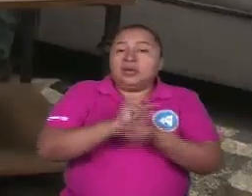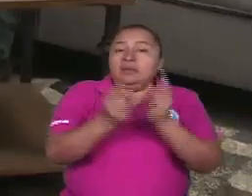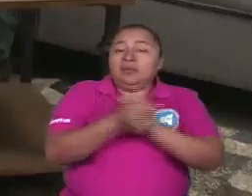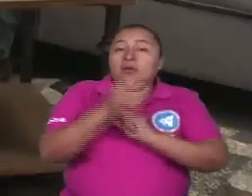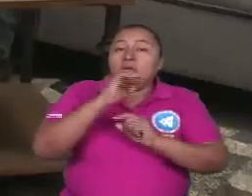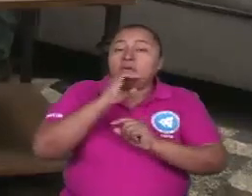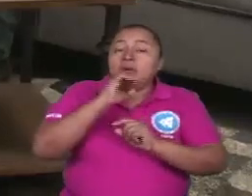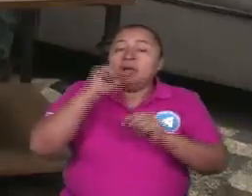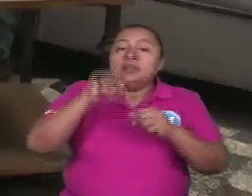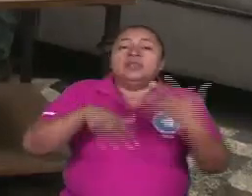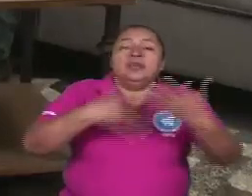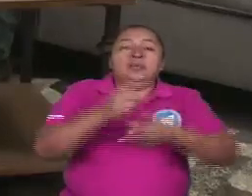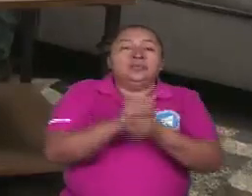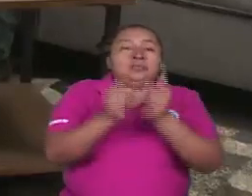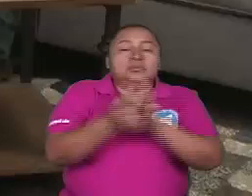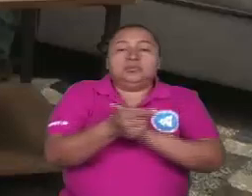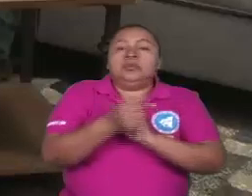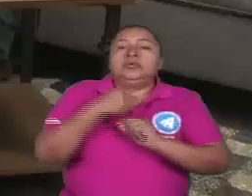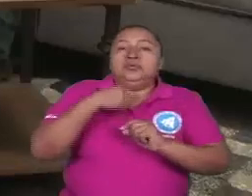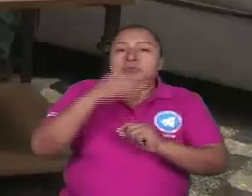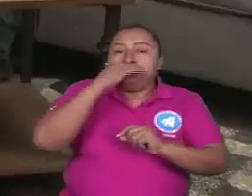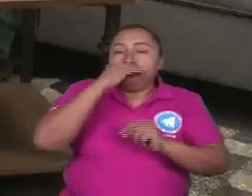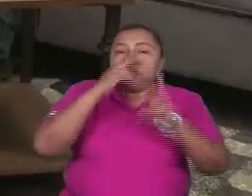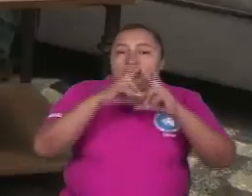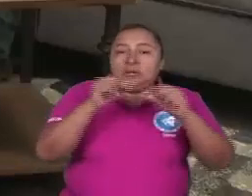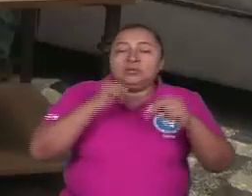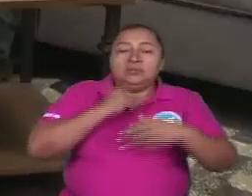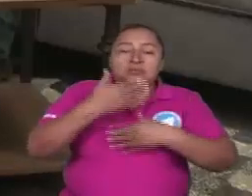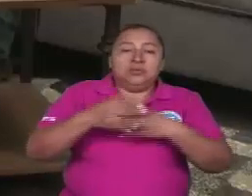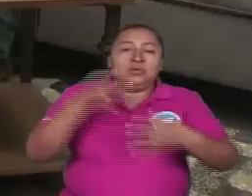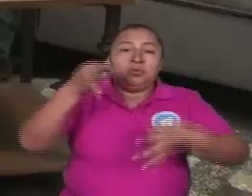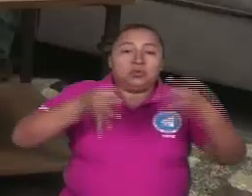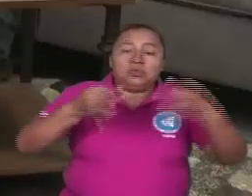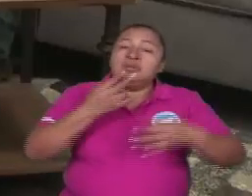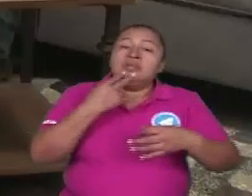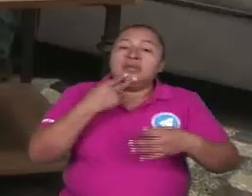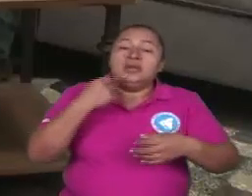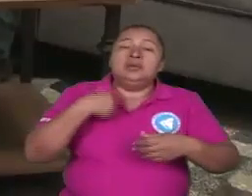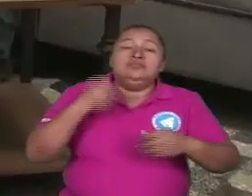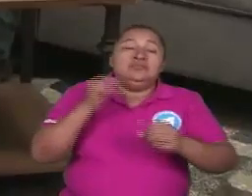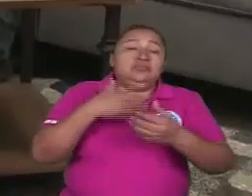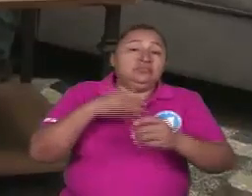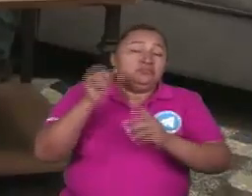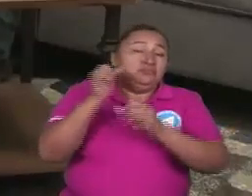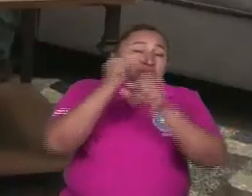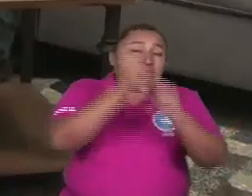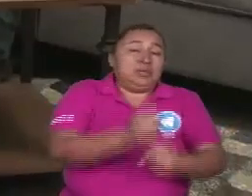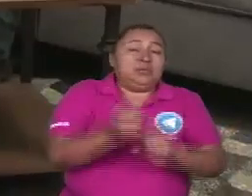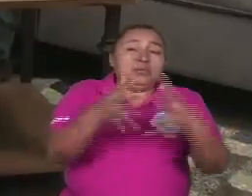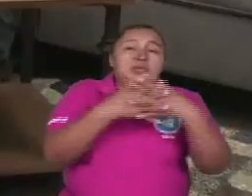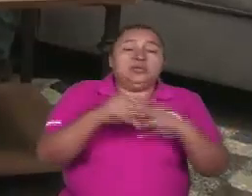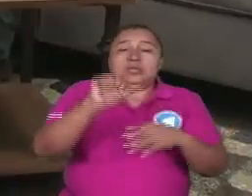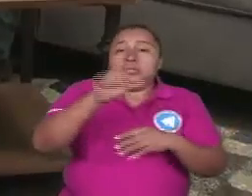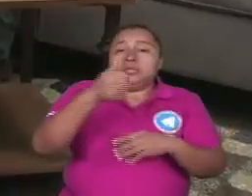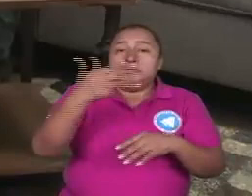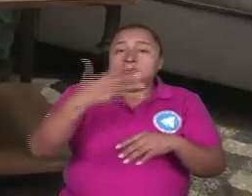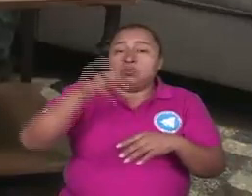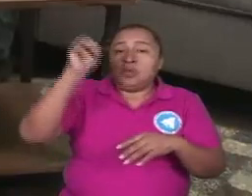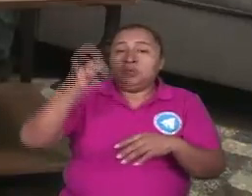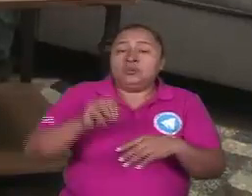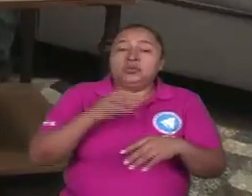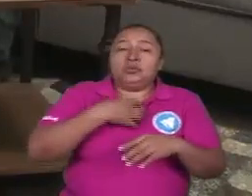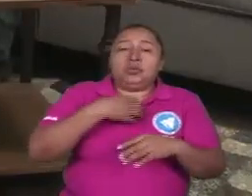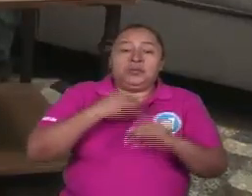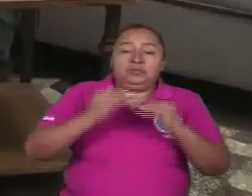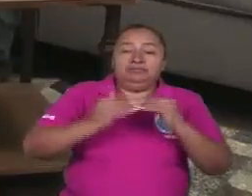después de la revolución nicaragüense América Latina subsidió el Producto Interno Bruto de los Estados Unidos al imperialismo norteamericano hasta por el 69% de su